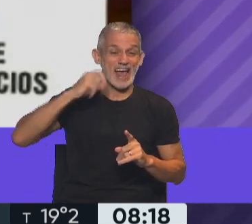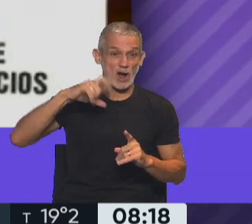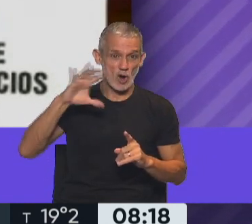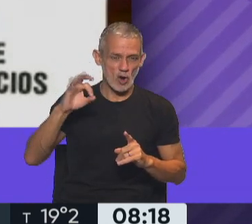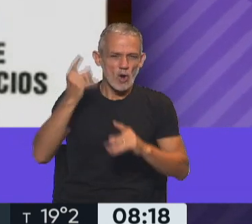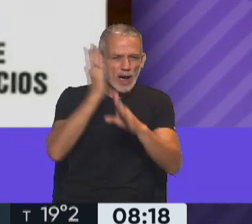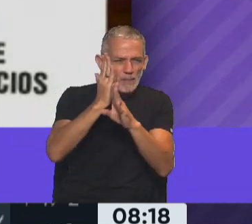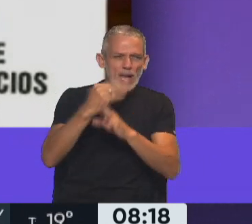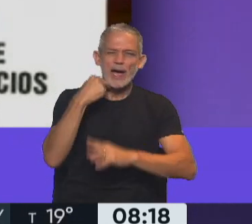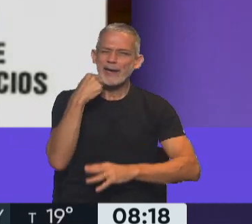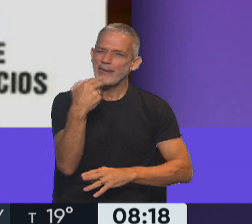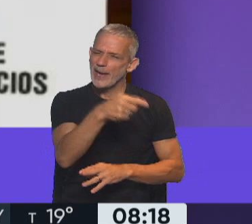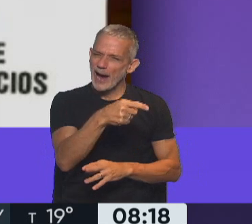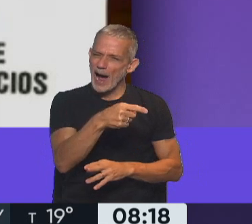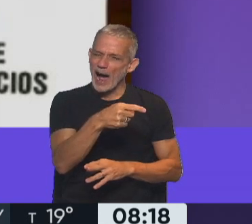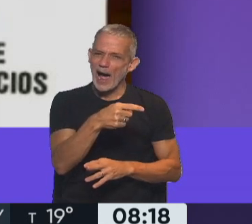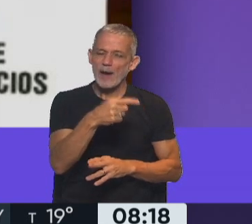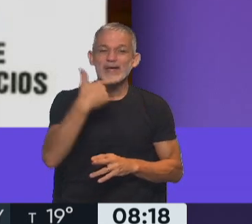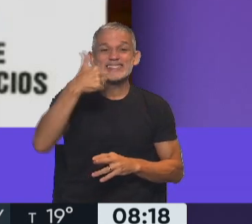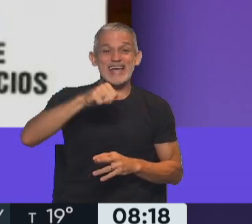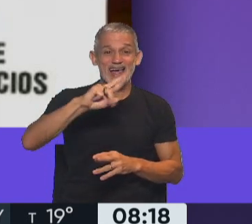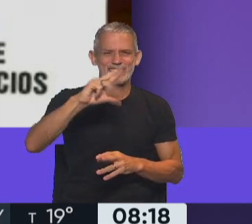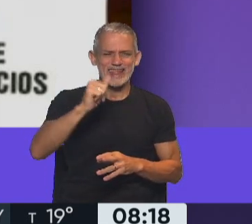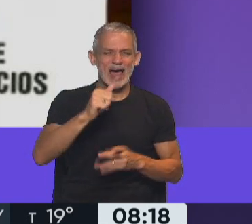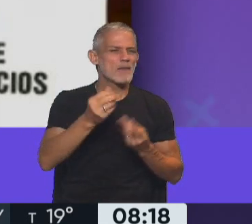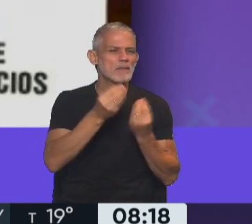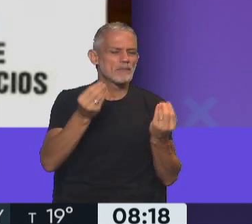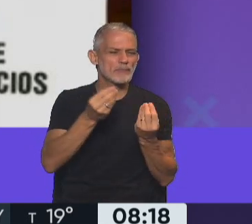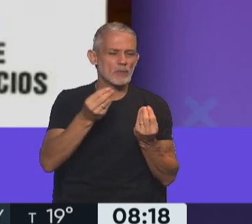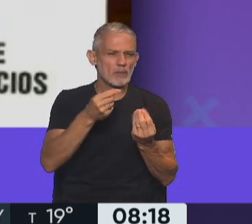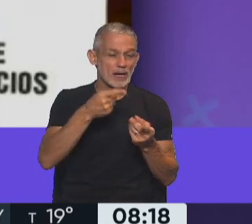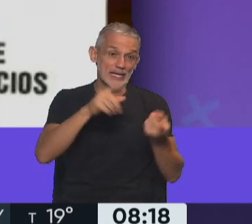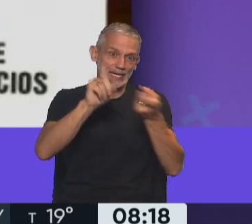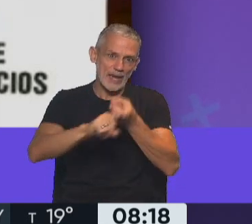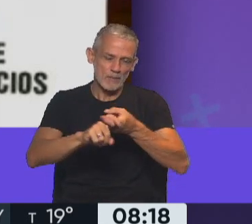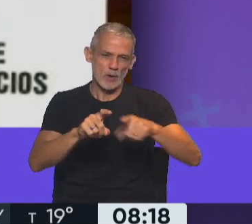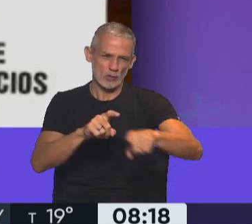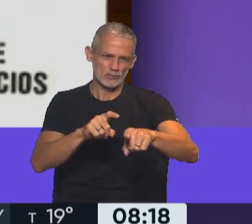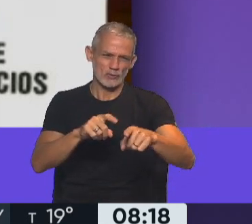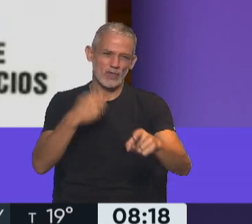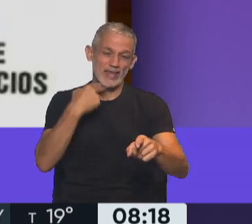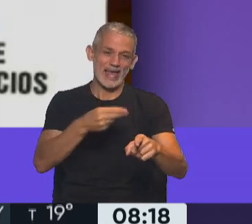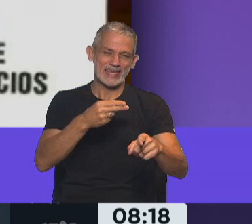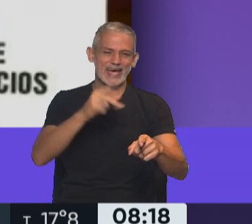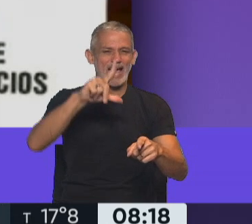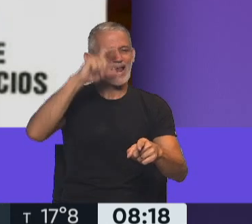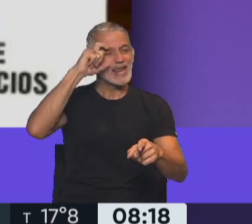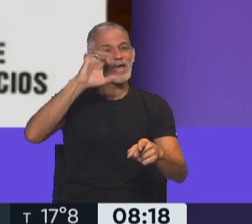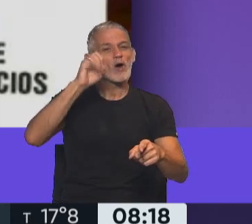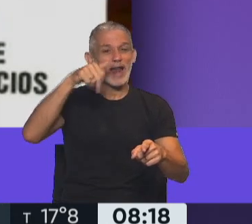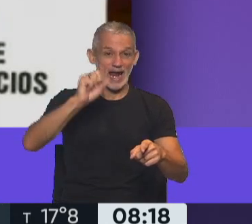su hija Sandra Macri, sobre todo al marido entonces de su hija Daniel Leonardo,